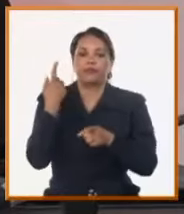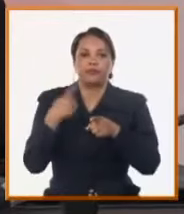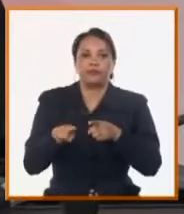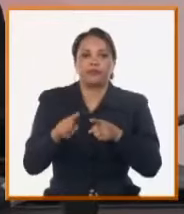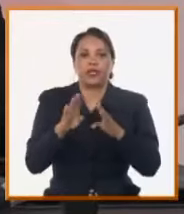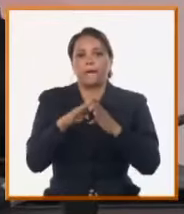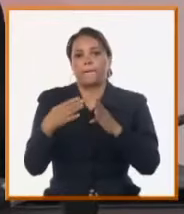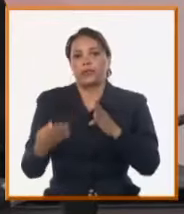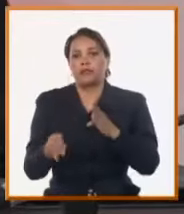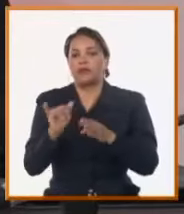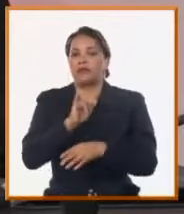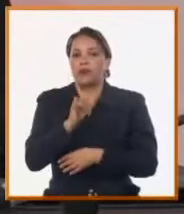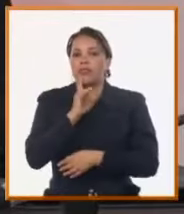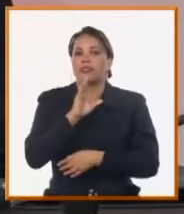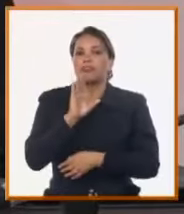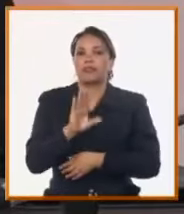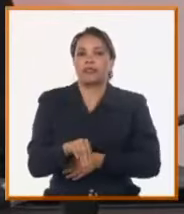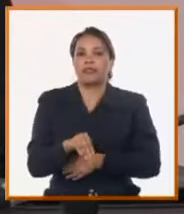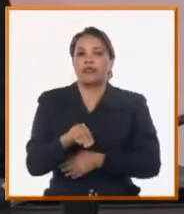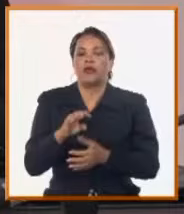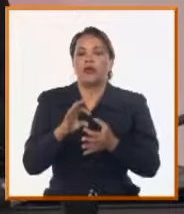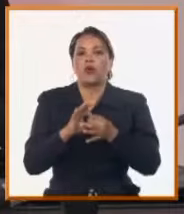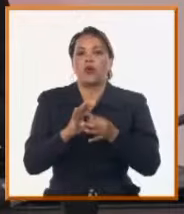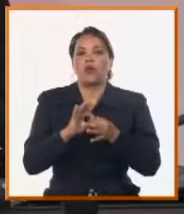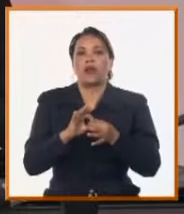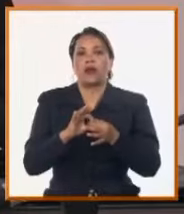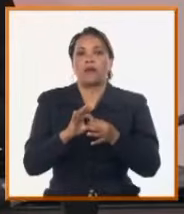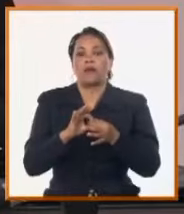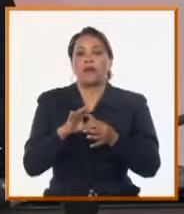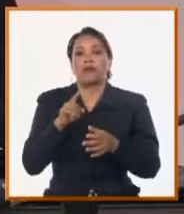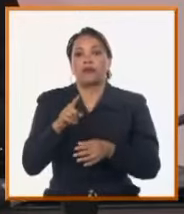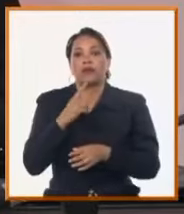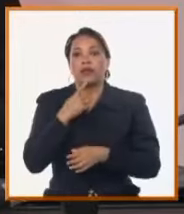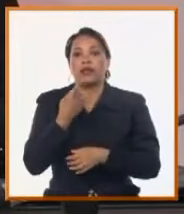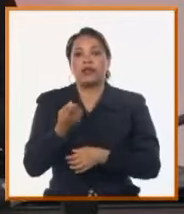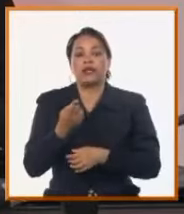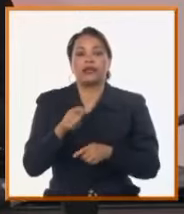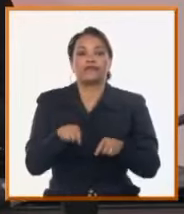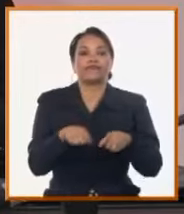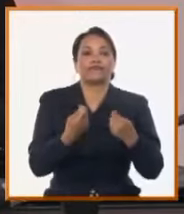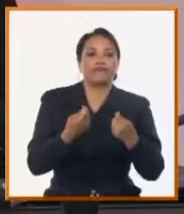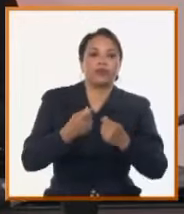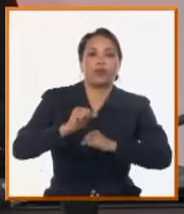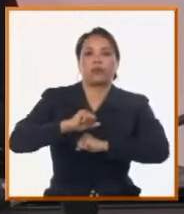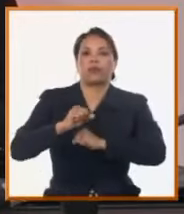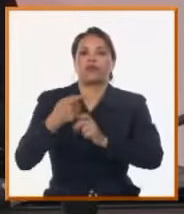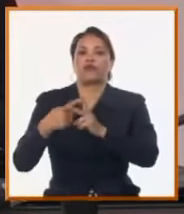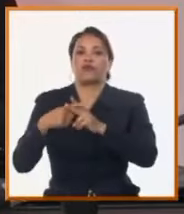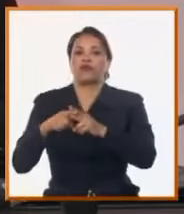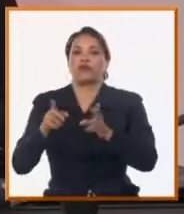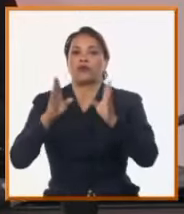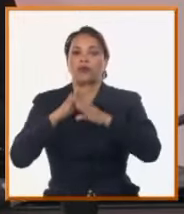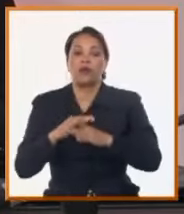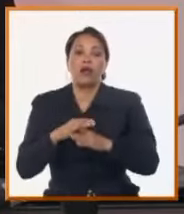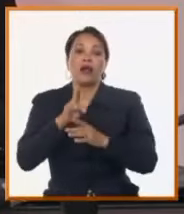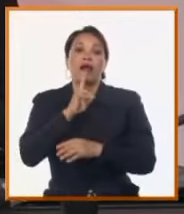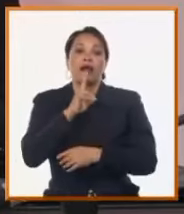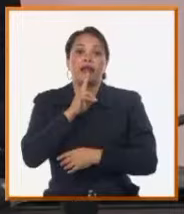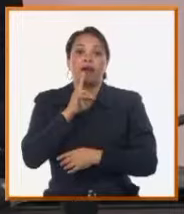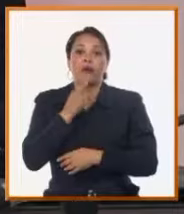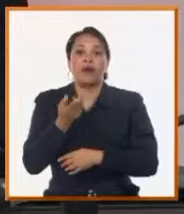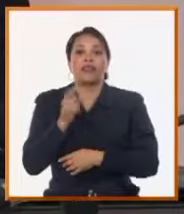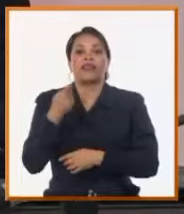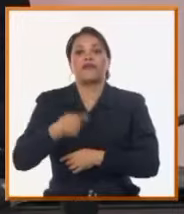vecino y dice que en Guanabo la desalinizadora se rompió. No hay solución en este momento y el agua potable hay que